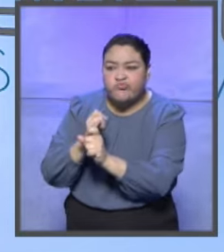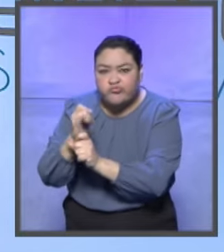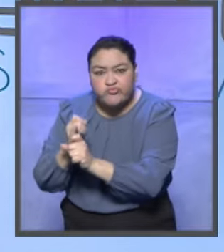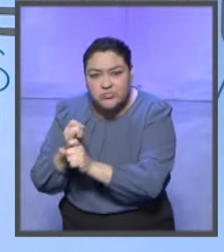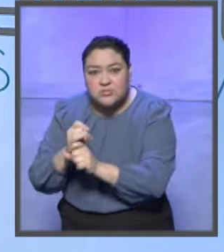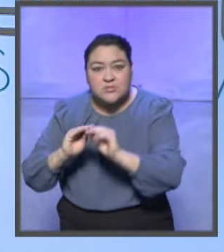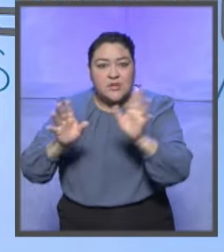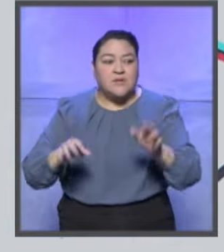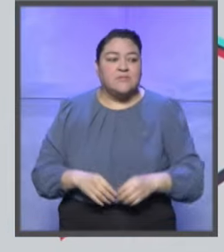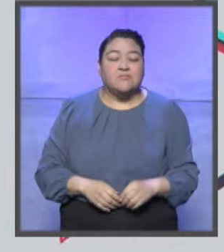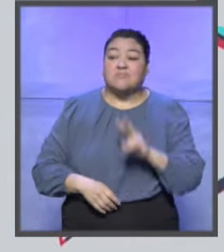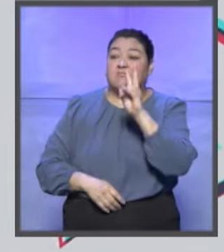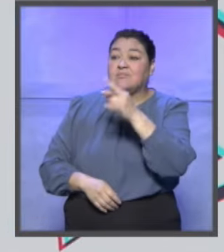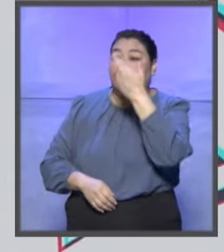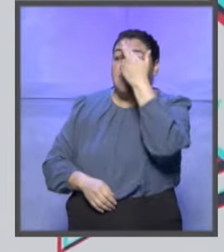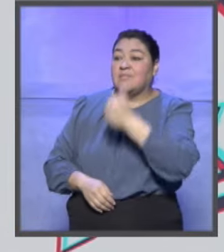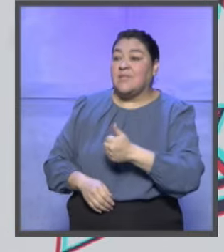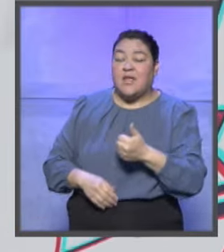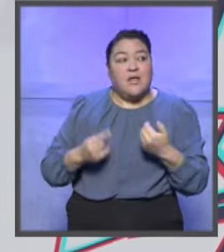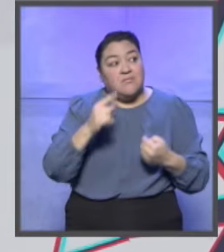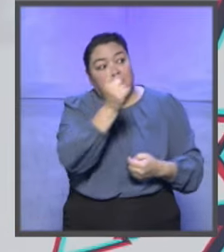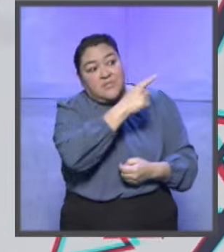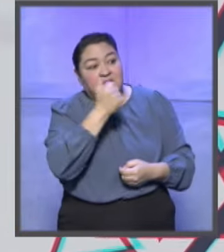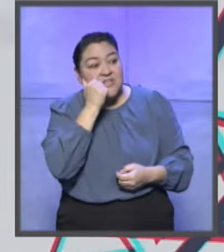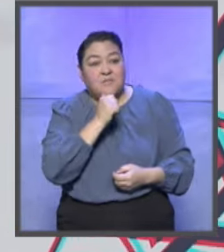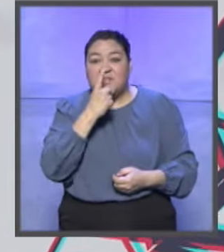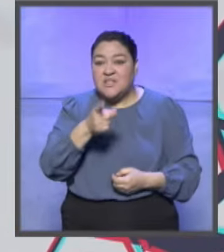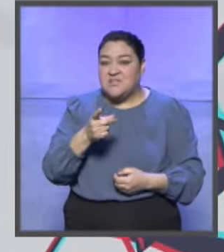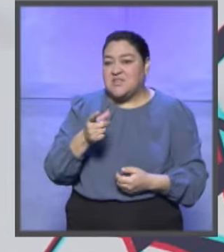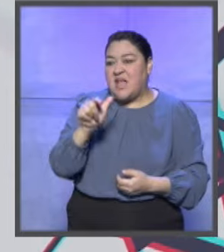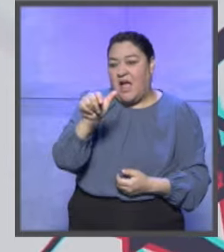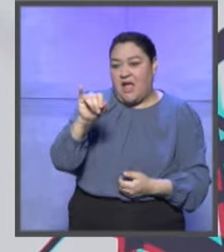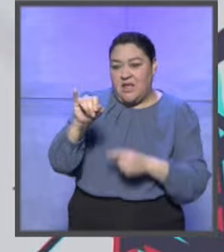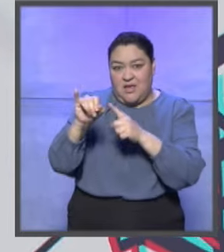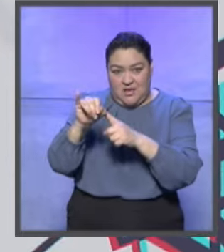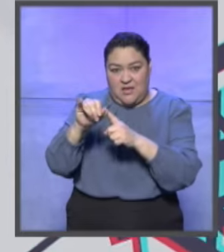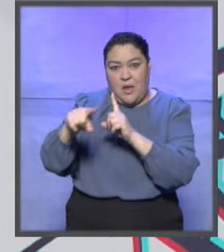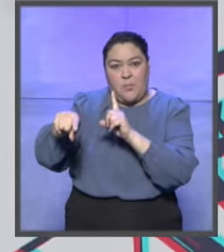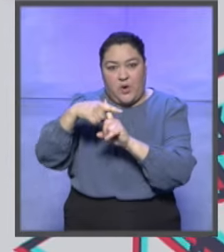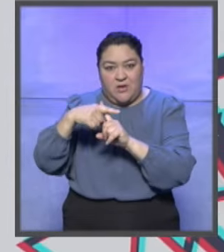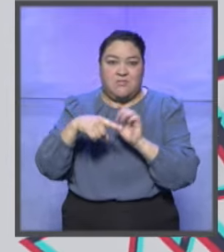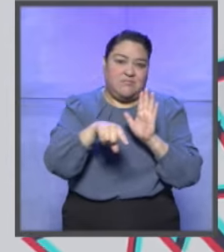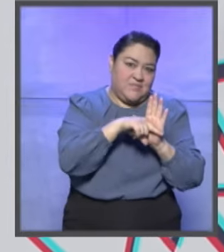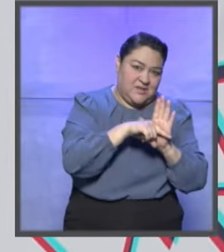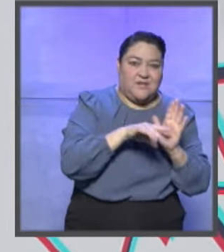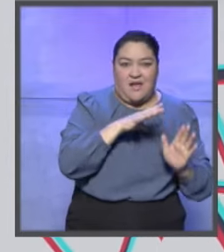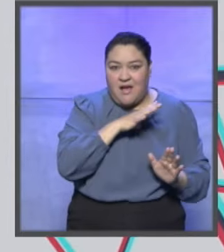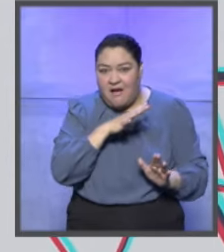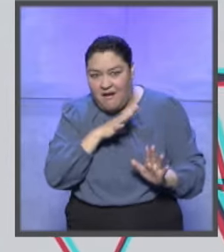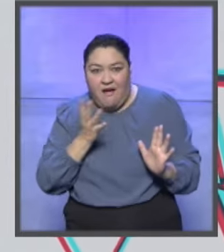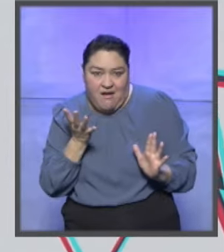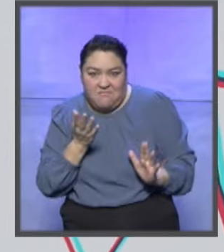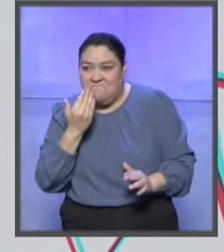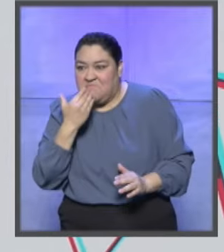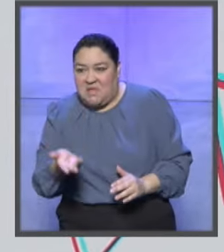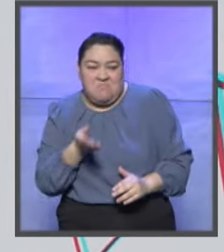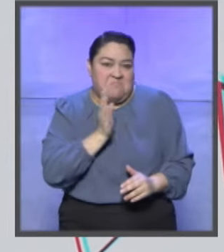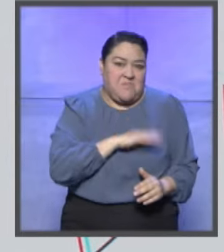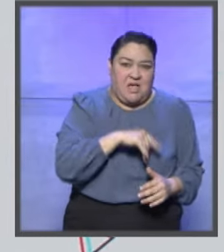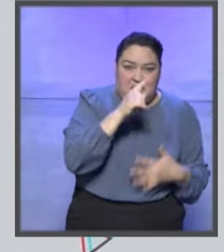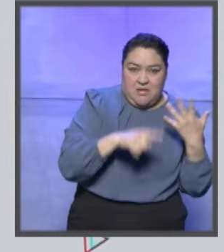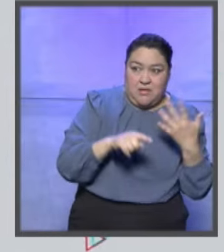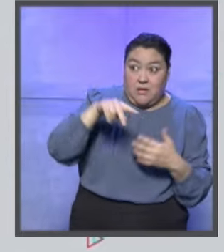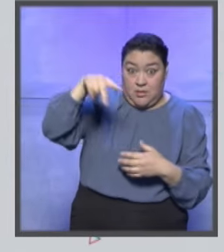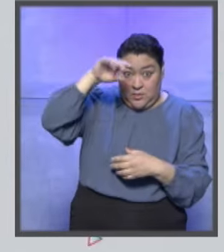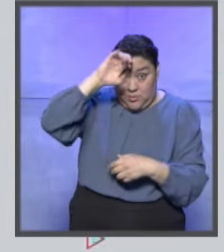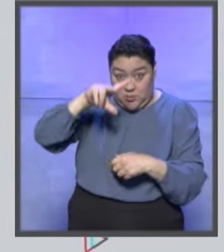Bueno, todo mundo habla de que la inteligencia artificial tiene pros y cons, ¿no? Tiene lo bueno y lo malo, lo negro y lo blanco y ya